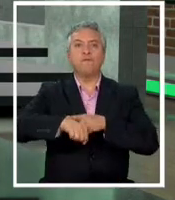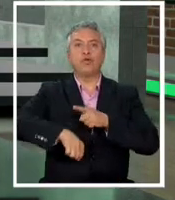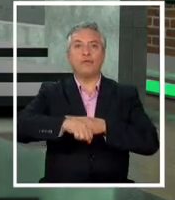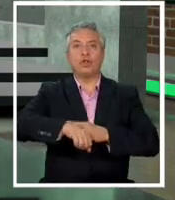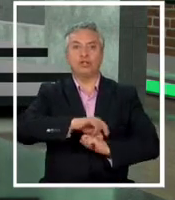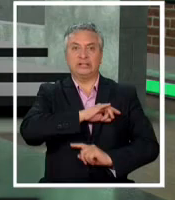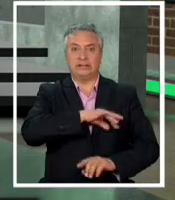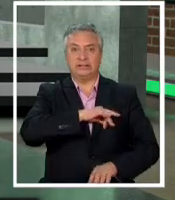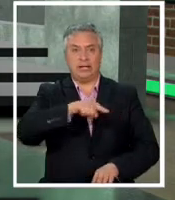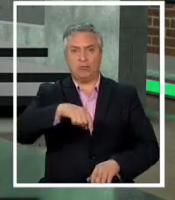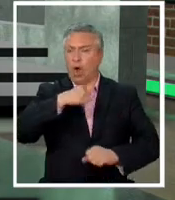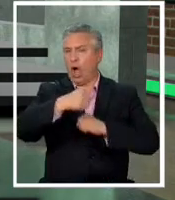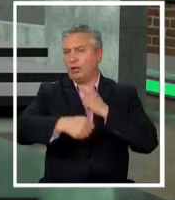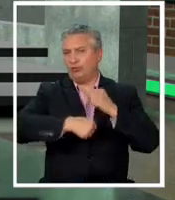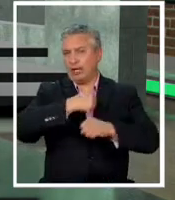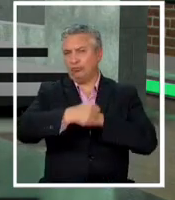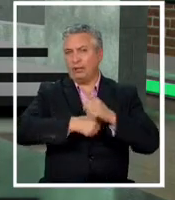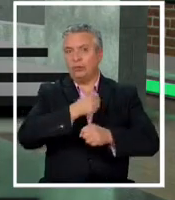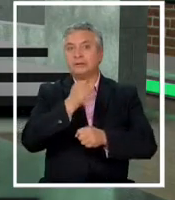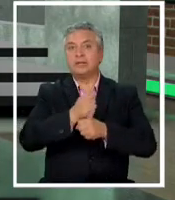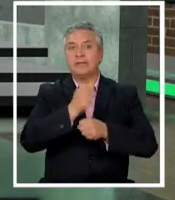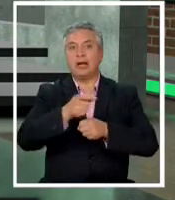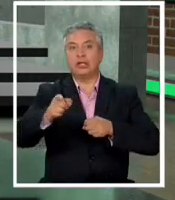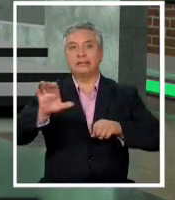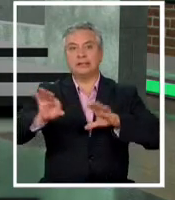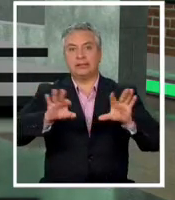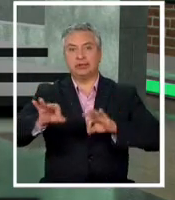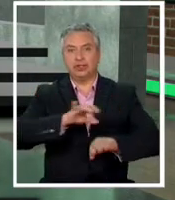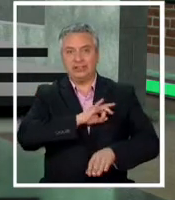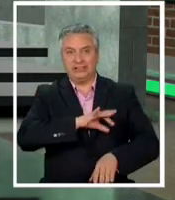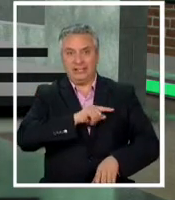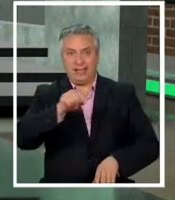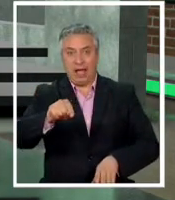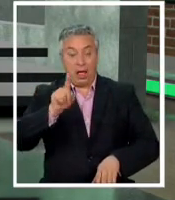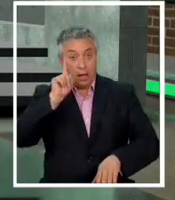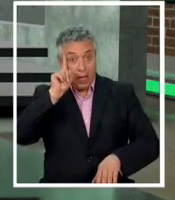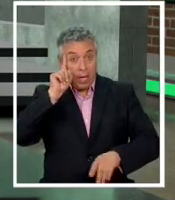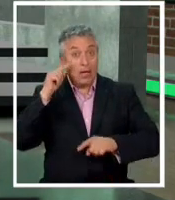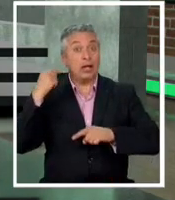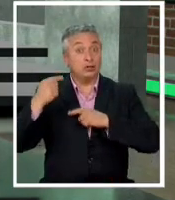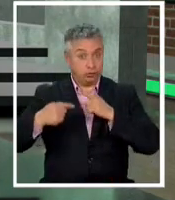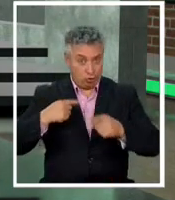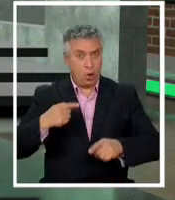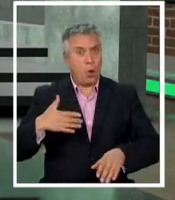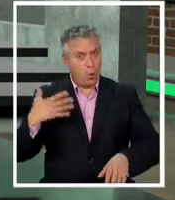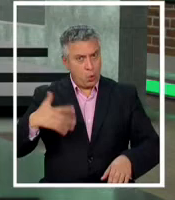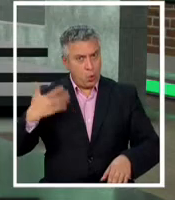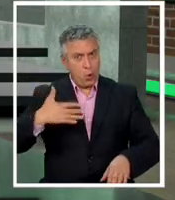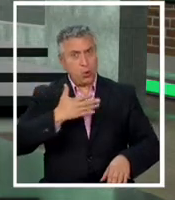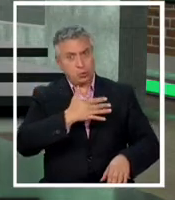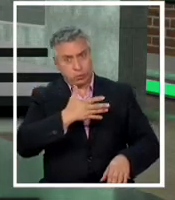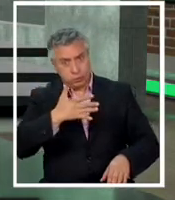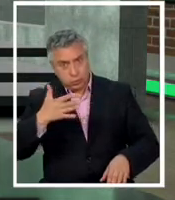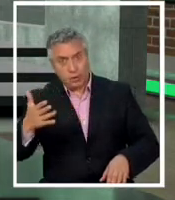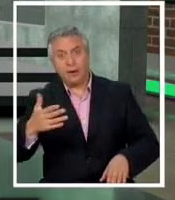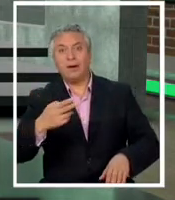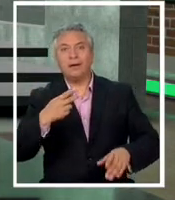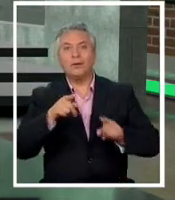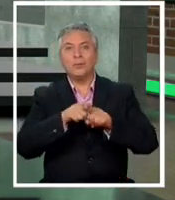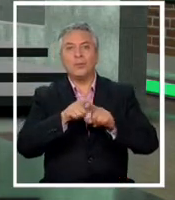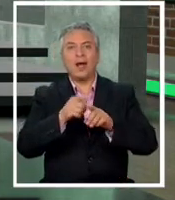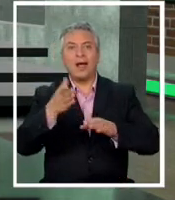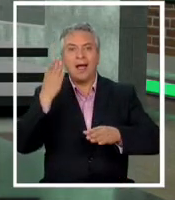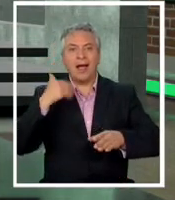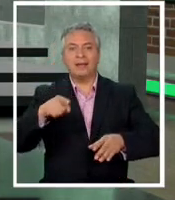deporte chileno por muchos años trabajando en la selección chilena con una historia también muy llamativa a propósito de lo que vivió durante la